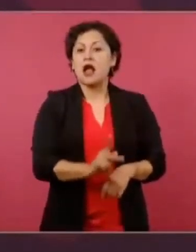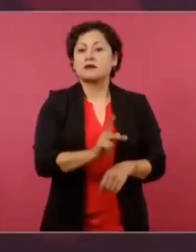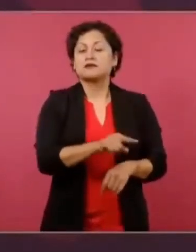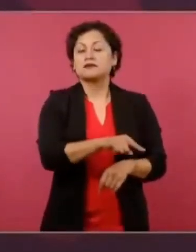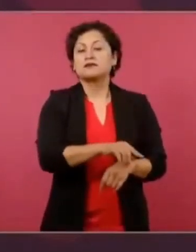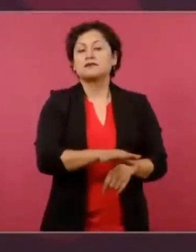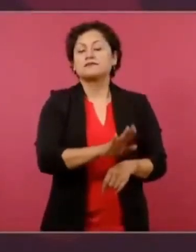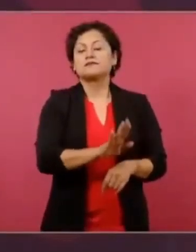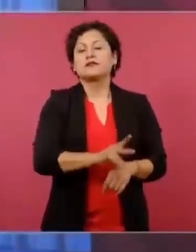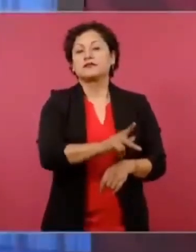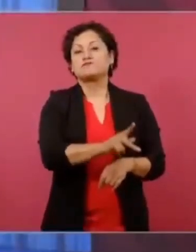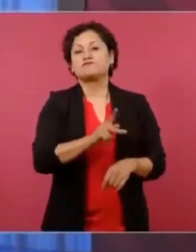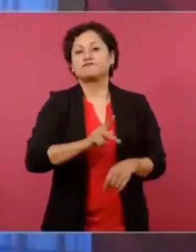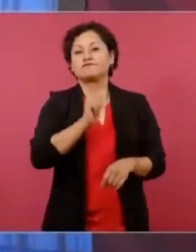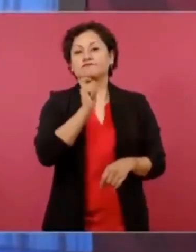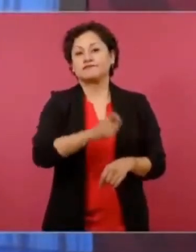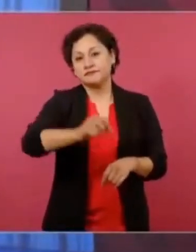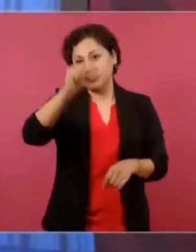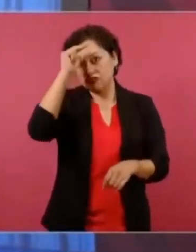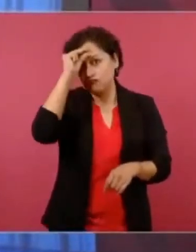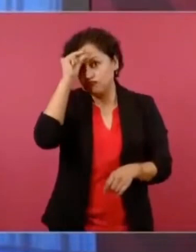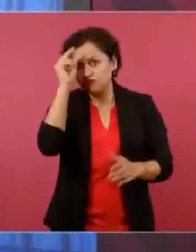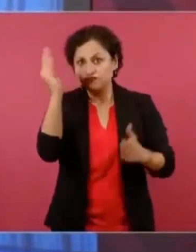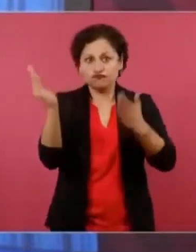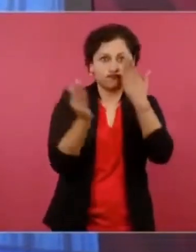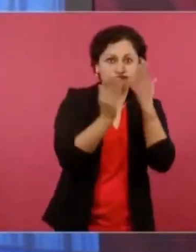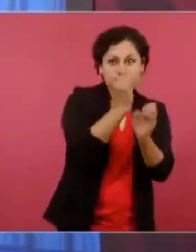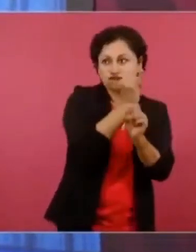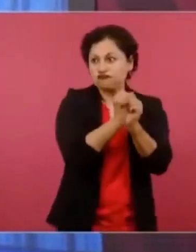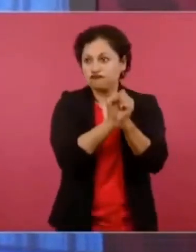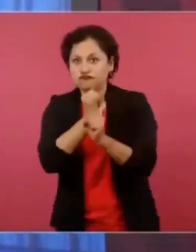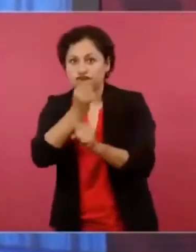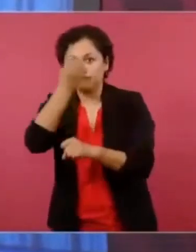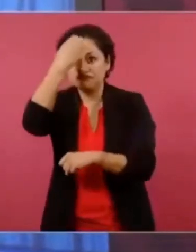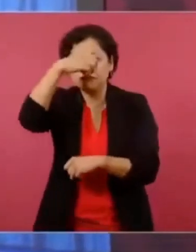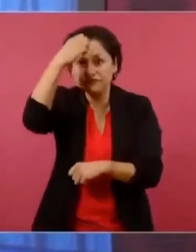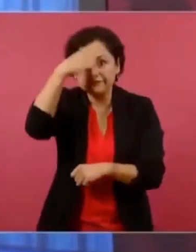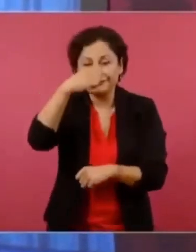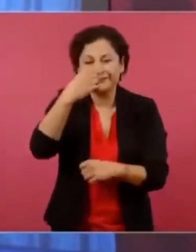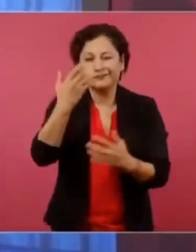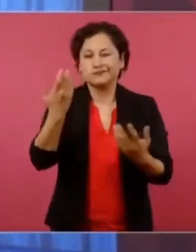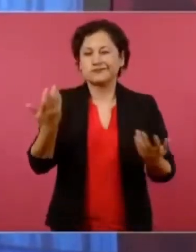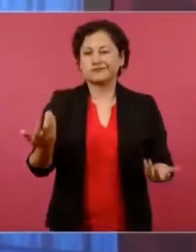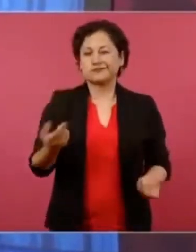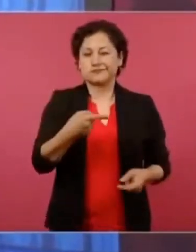defienden al pueblo,